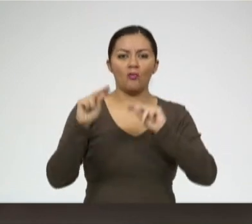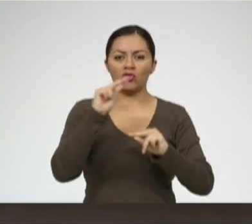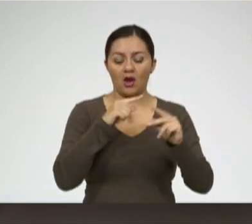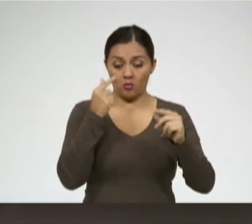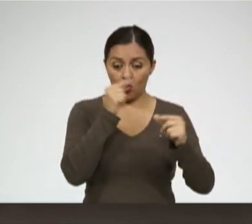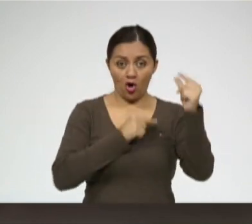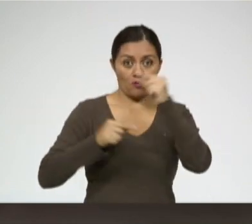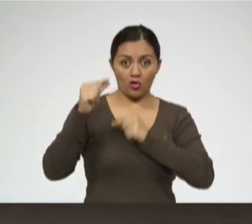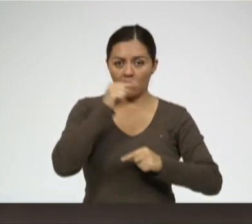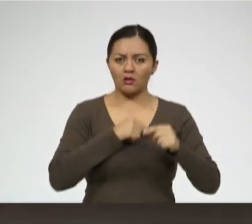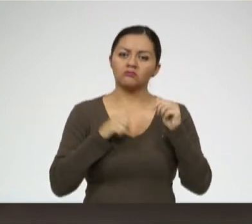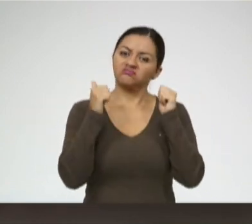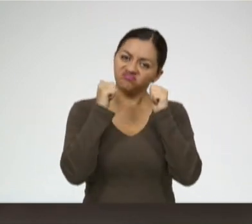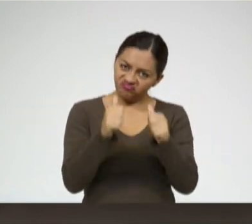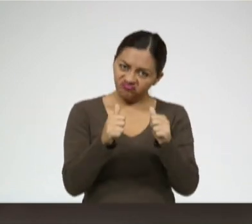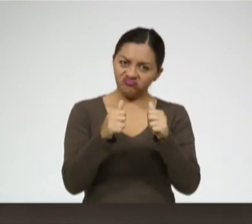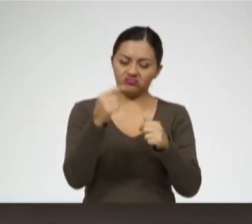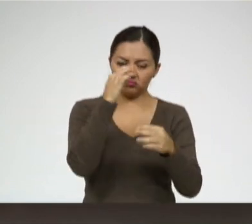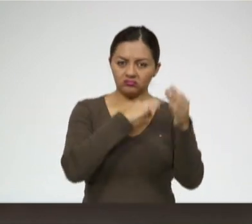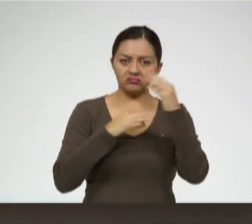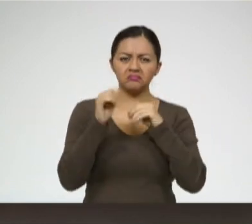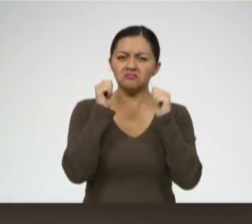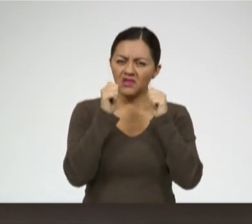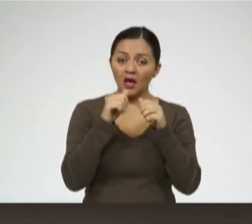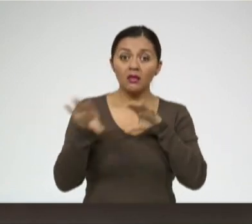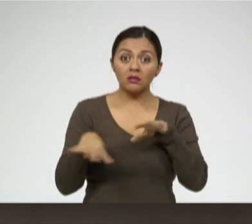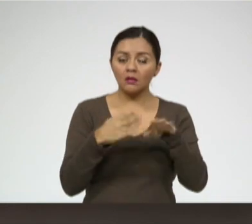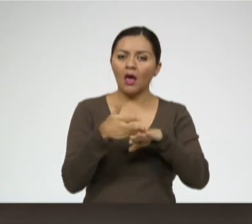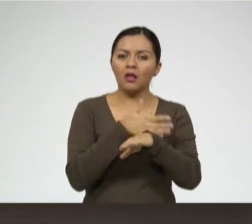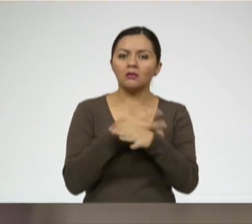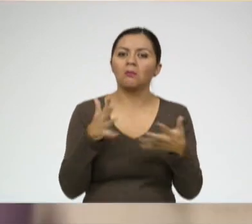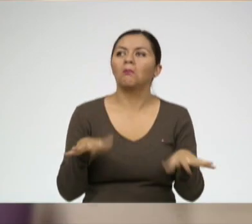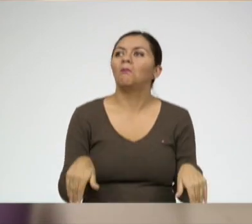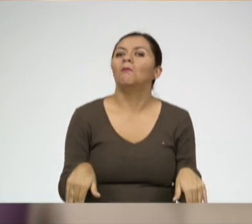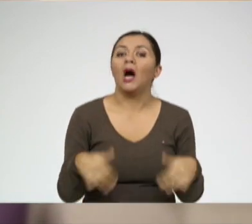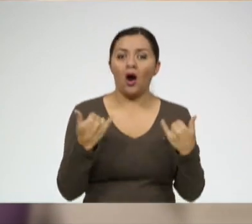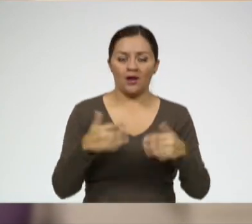estoy mejor y puedo hacer actividades que antes no hacía.